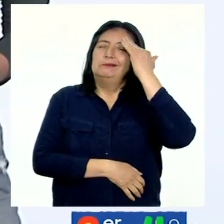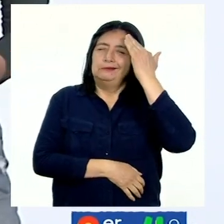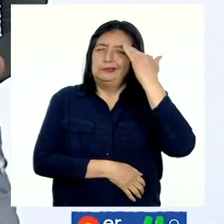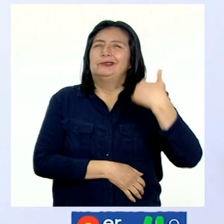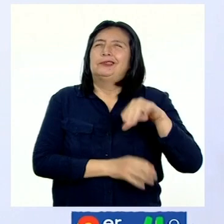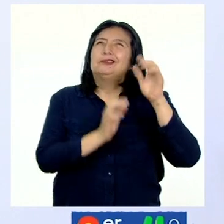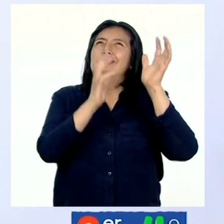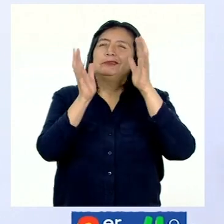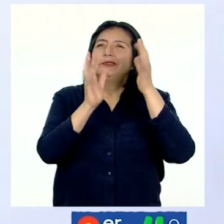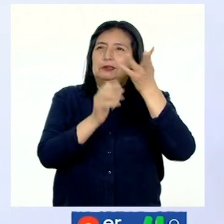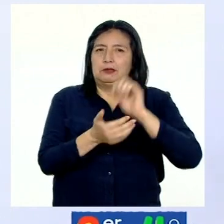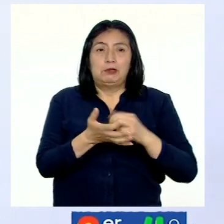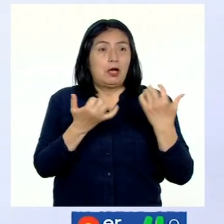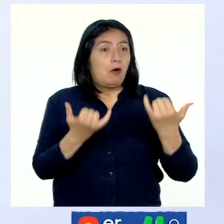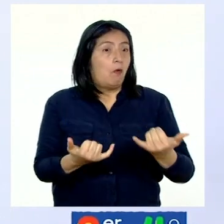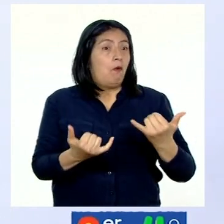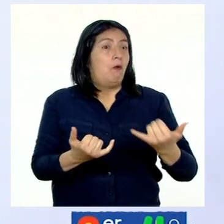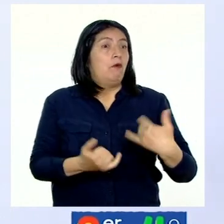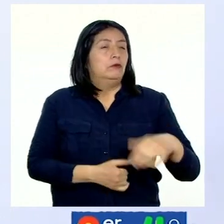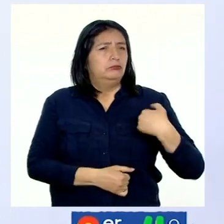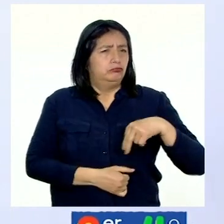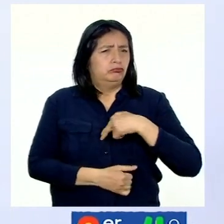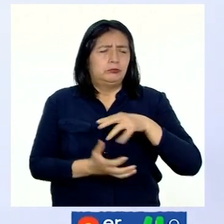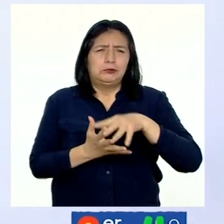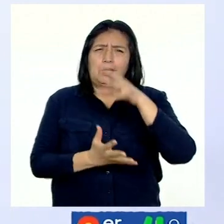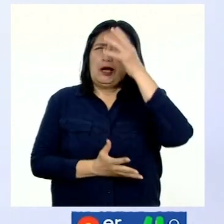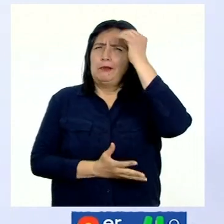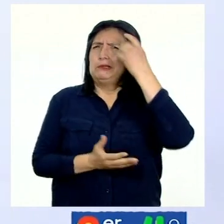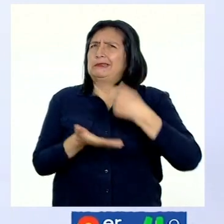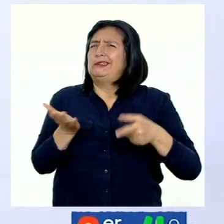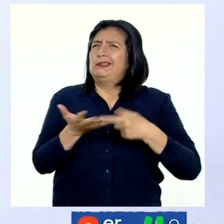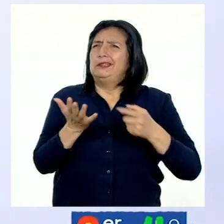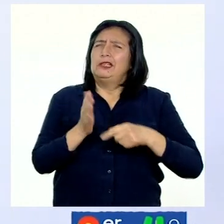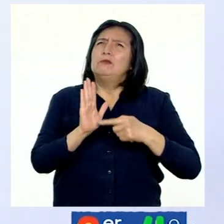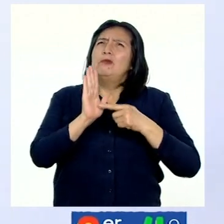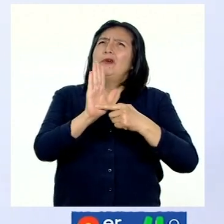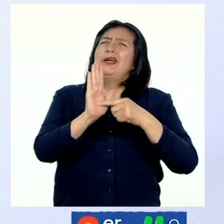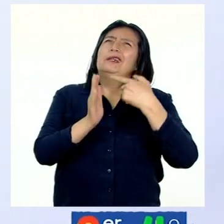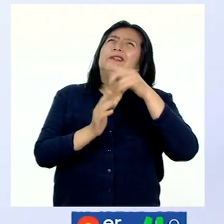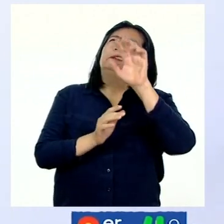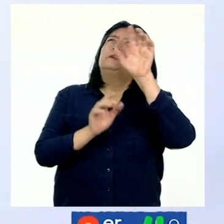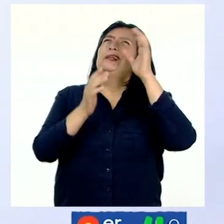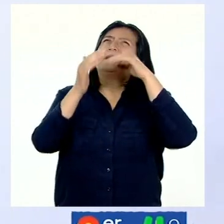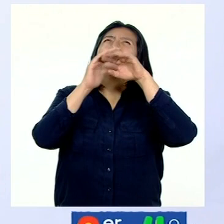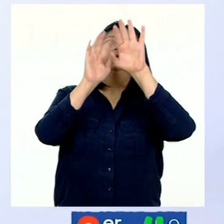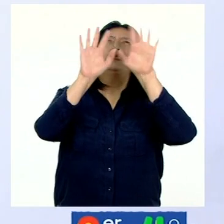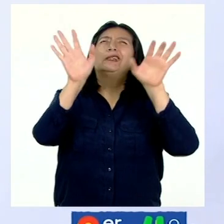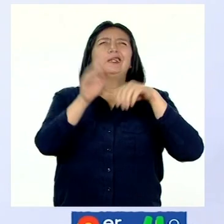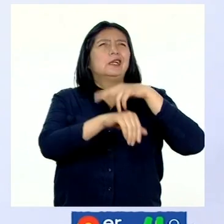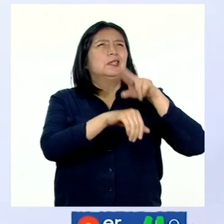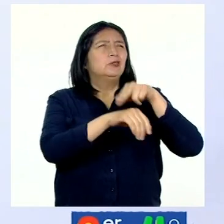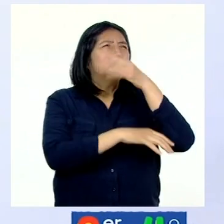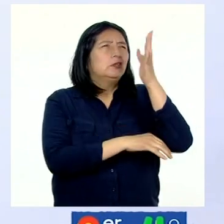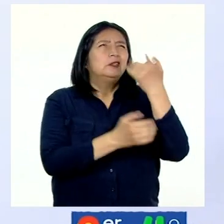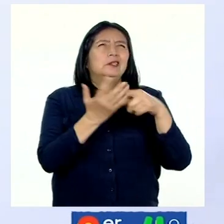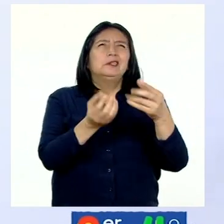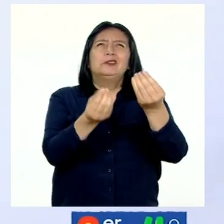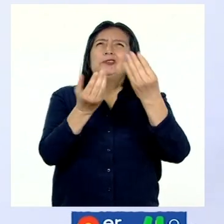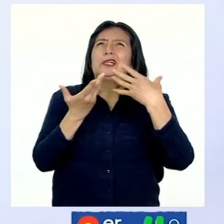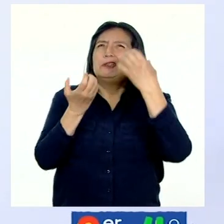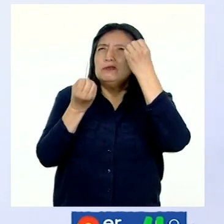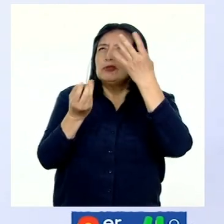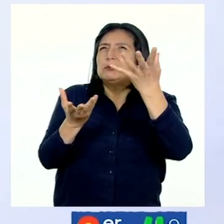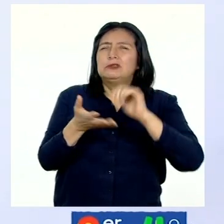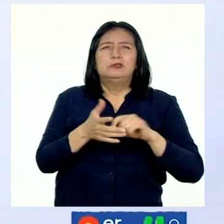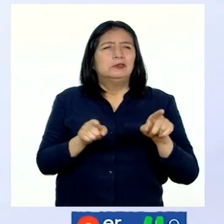sobre el clima. El día de hoy vamos a aprender sobre los signos y señas que se observan en la naturaleza y también